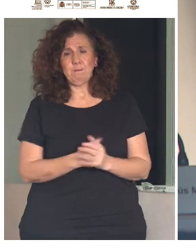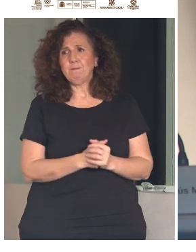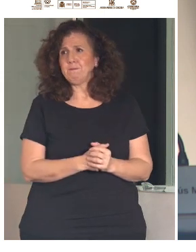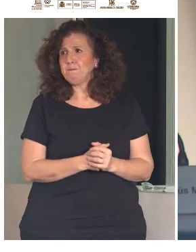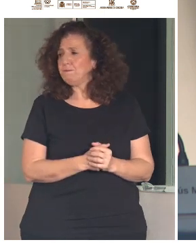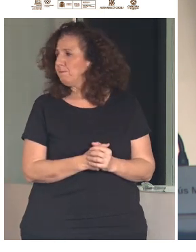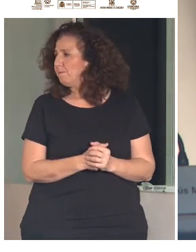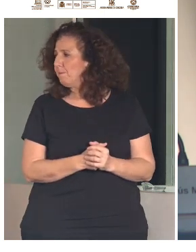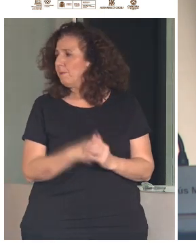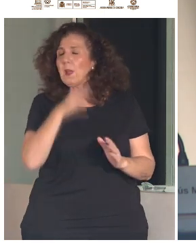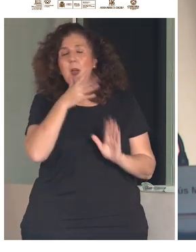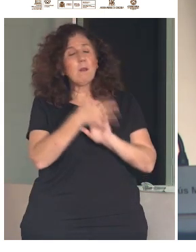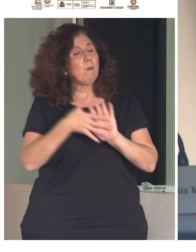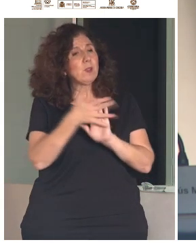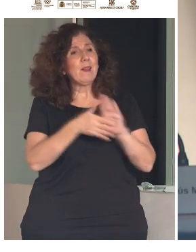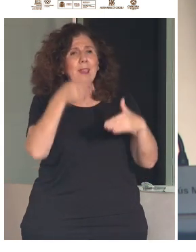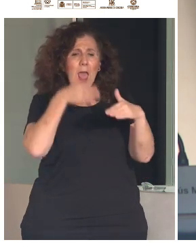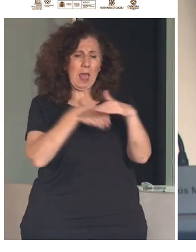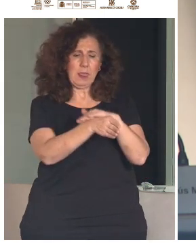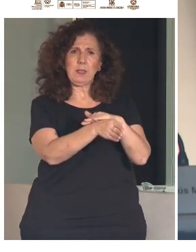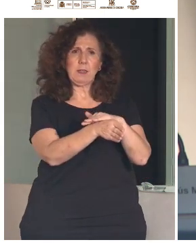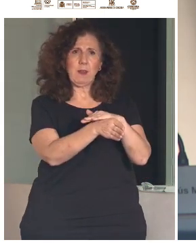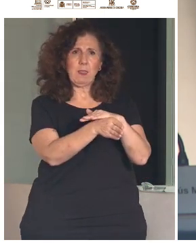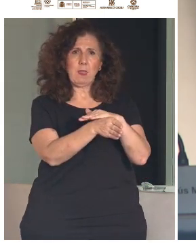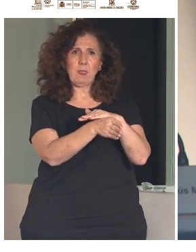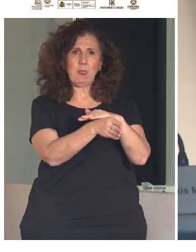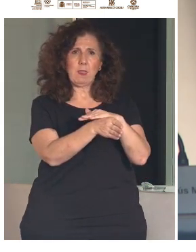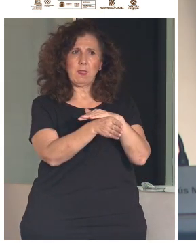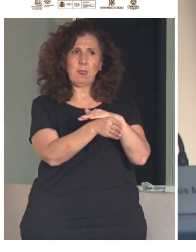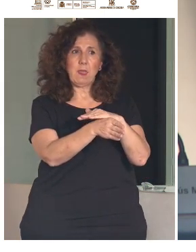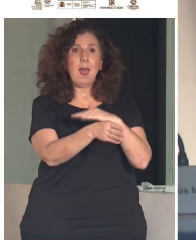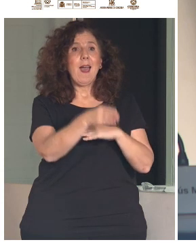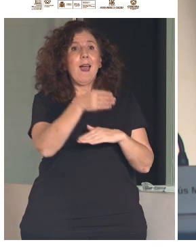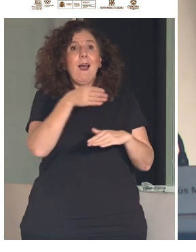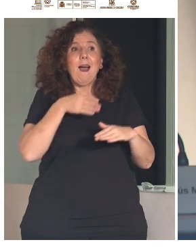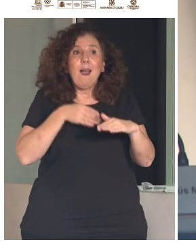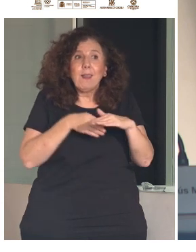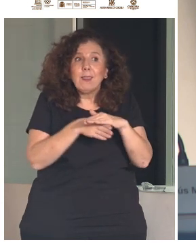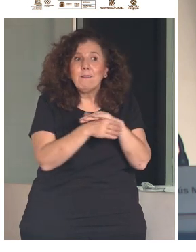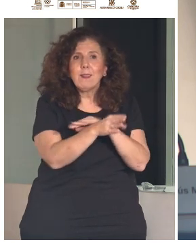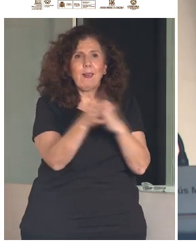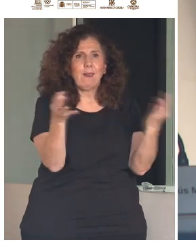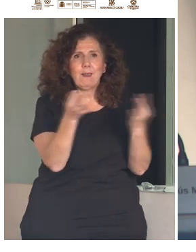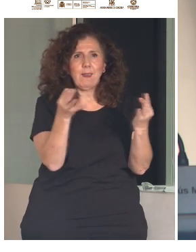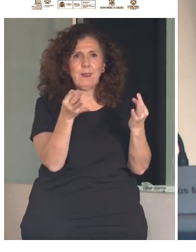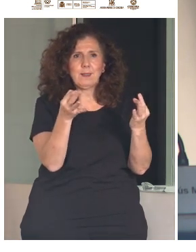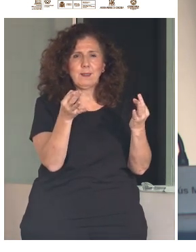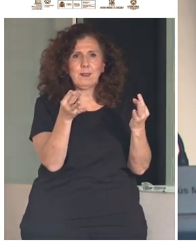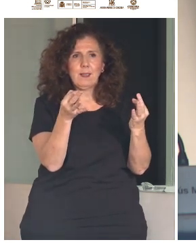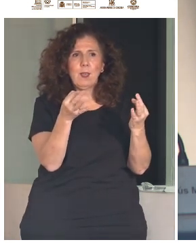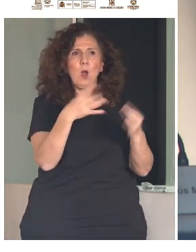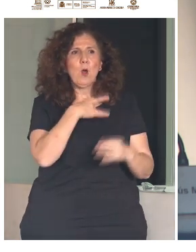Vamos a hablar de accesibilidad, y la accesibilidad es el elemento que permite a las personas con